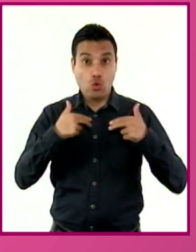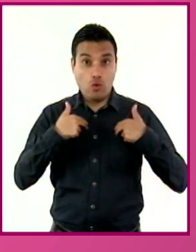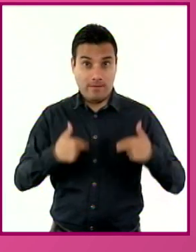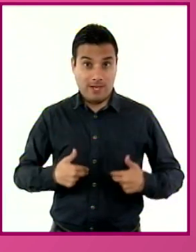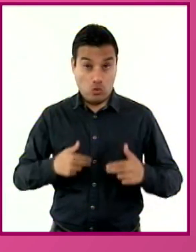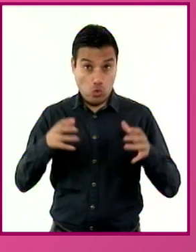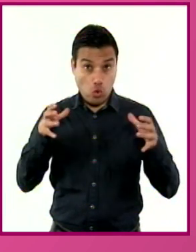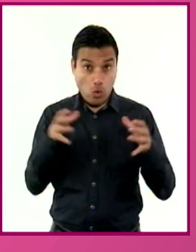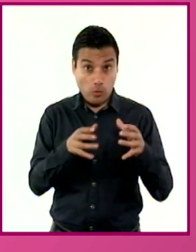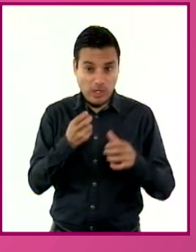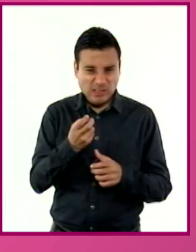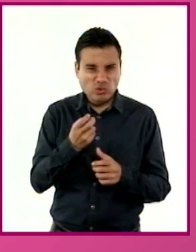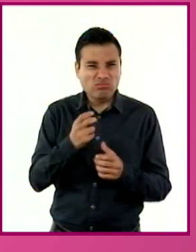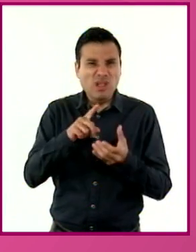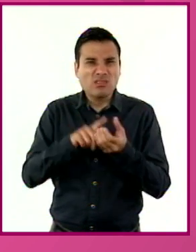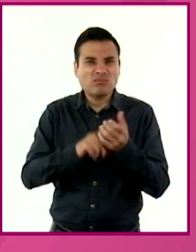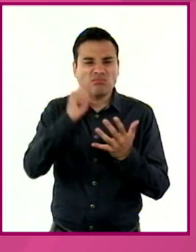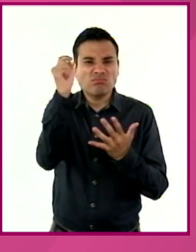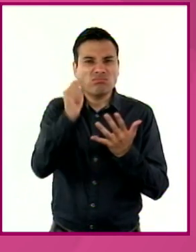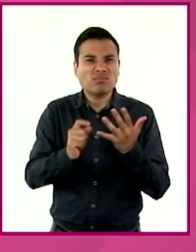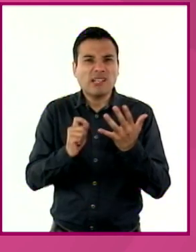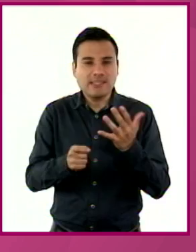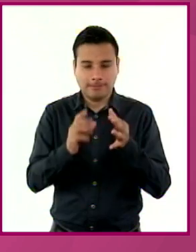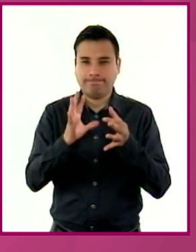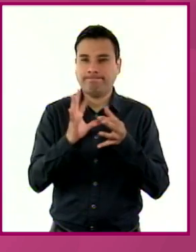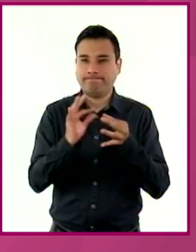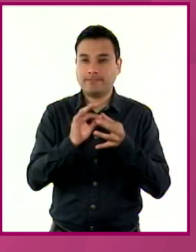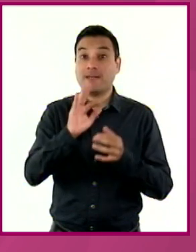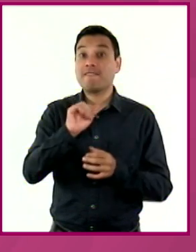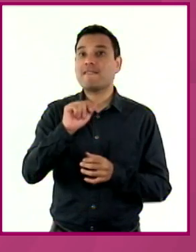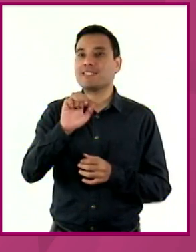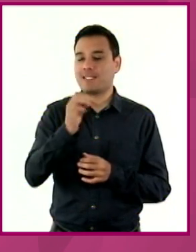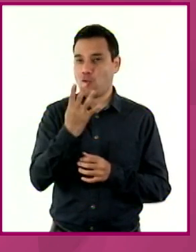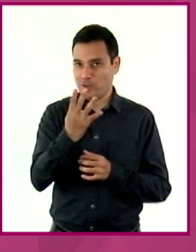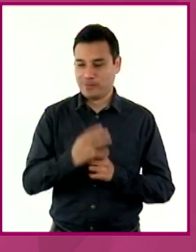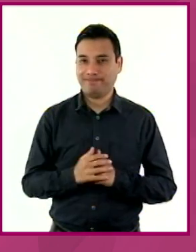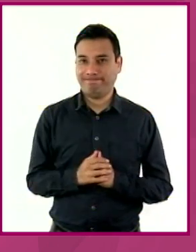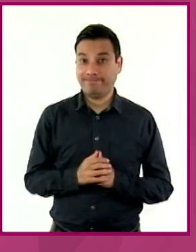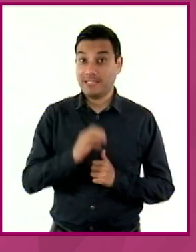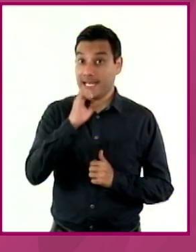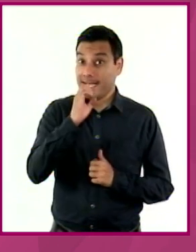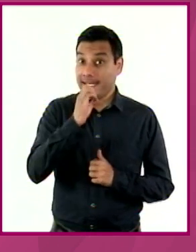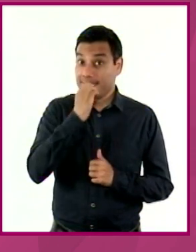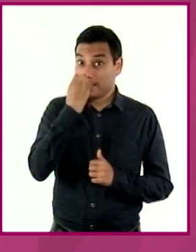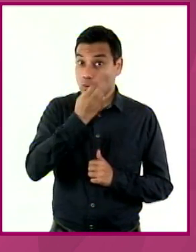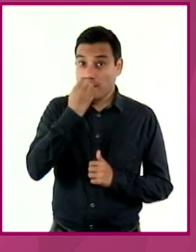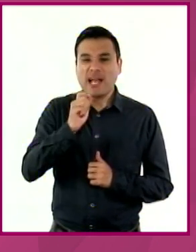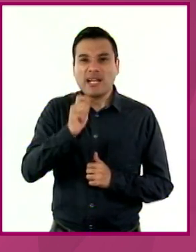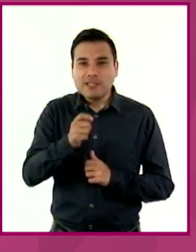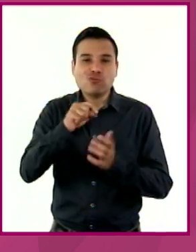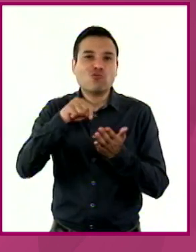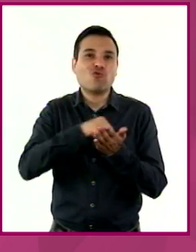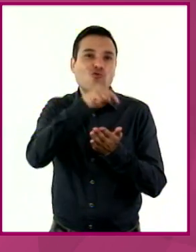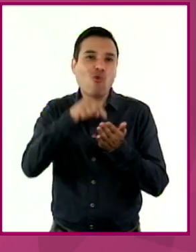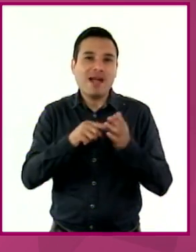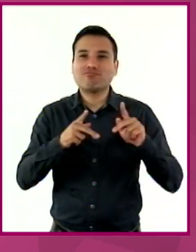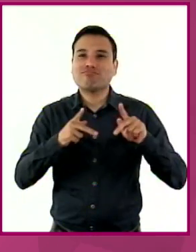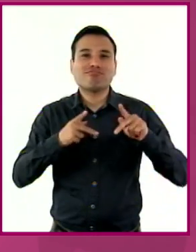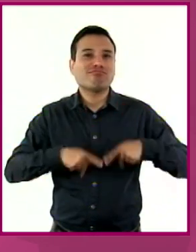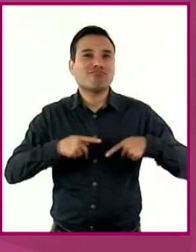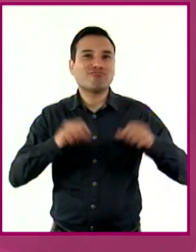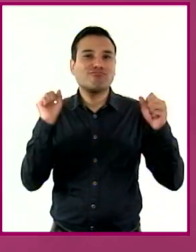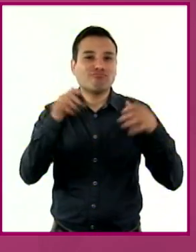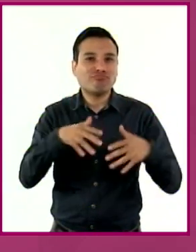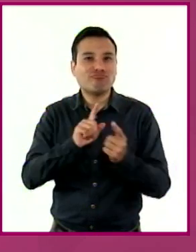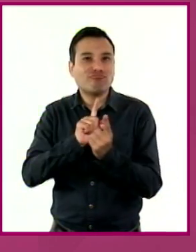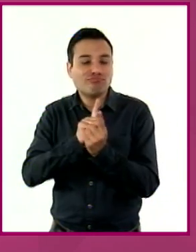comunitario que corresponden a la fase 4. La escuela es un lugar de encuentro e intercambio por excelencia